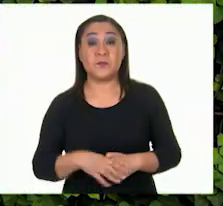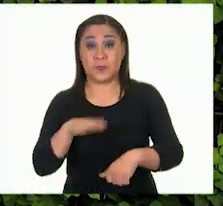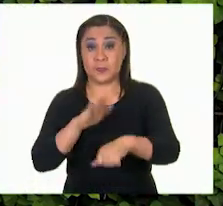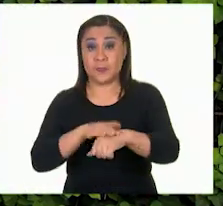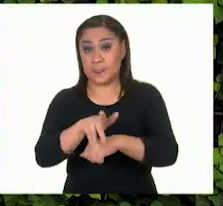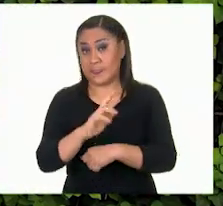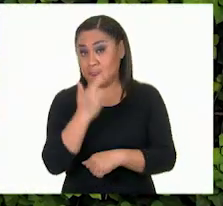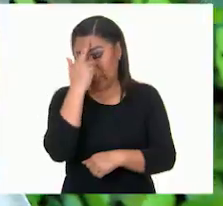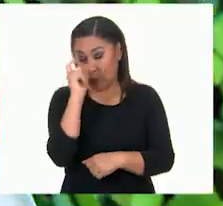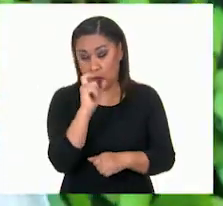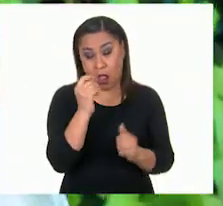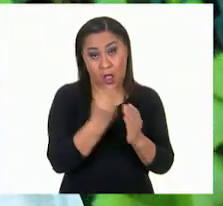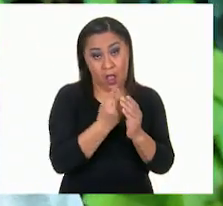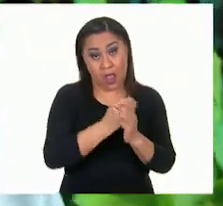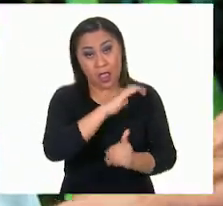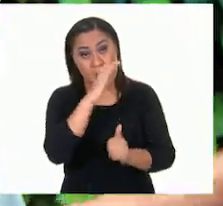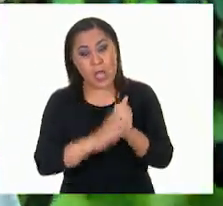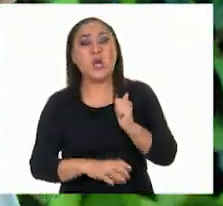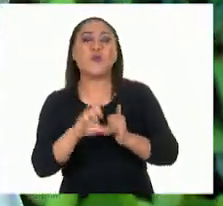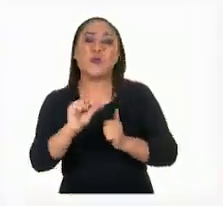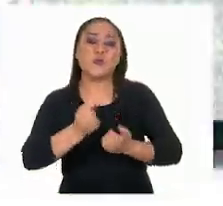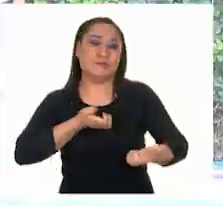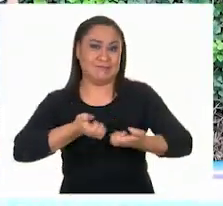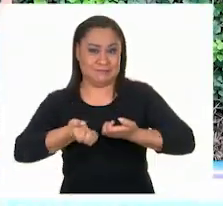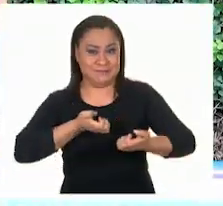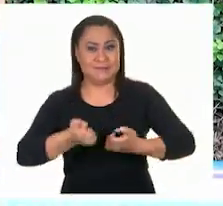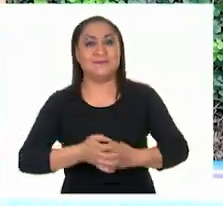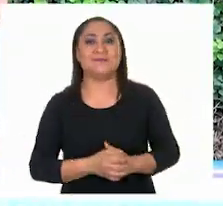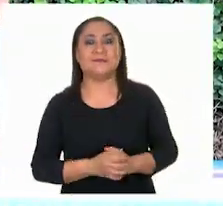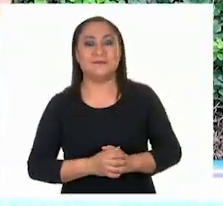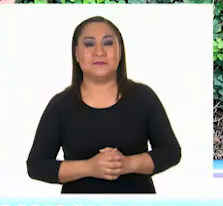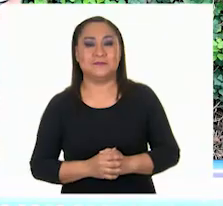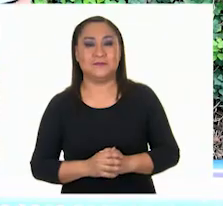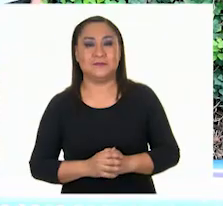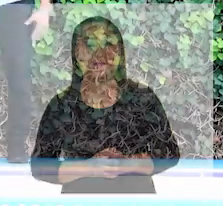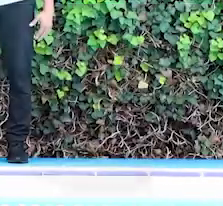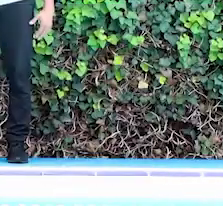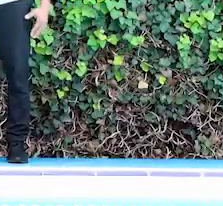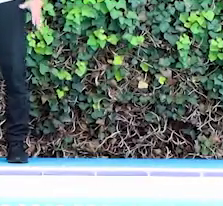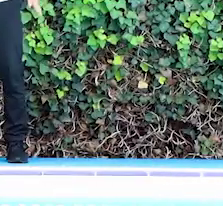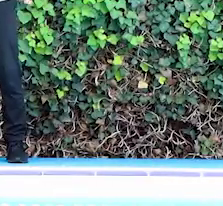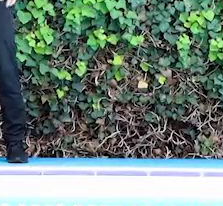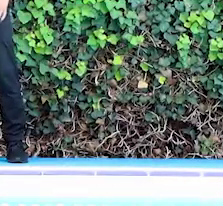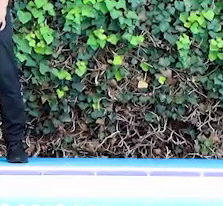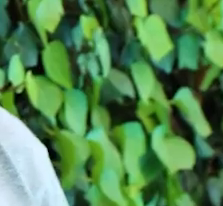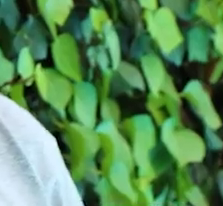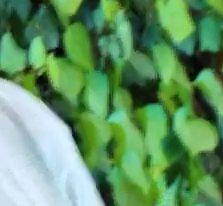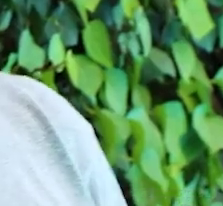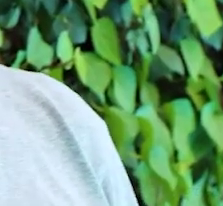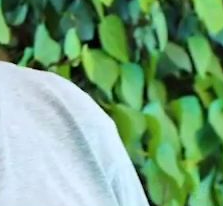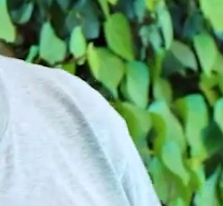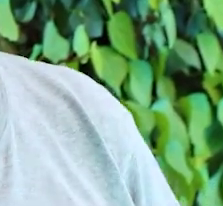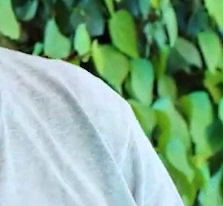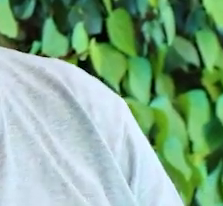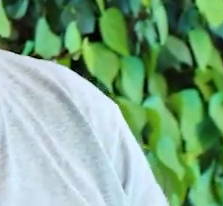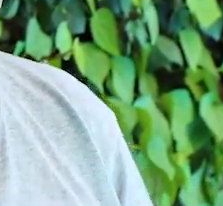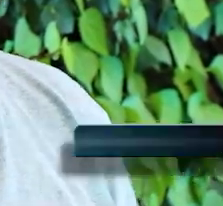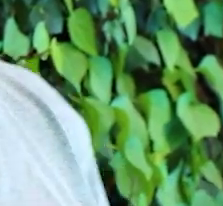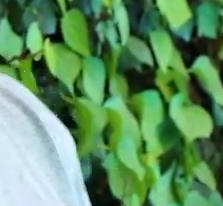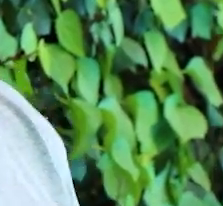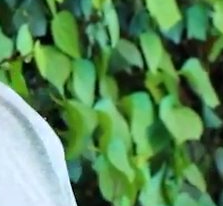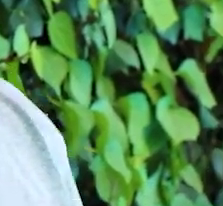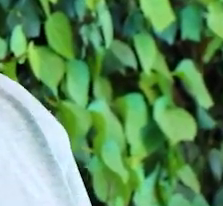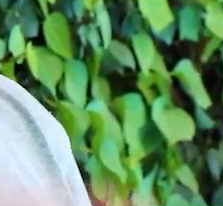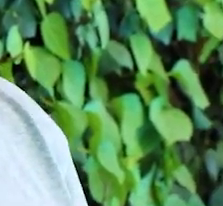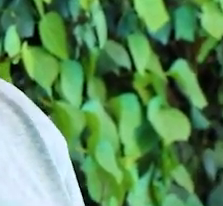Recuerda, entre clase y clase, activa tu cuerpo. Ok, Jair, ahora lo que vamos a hacer es, nos vamos a poner en seis puntos. Te explico